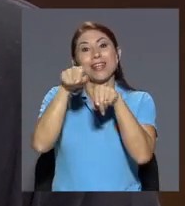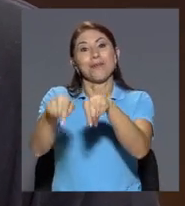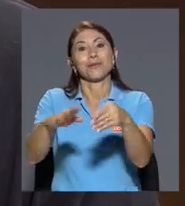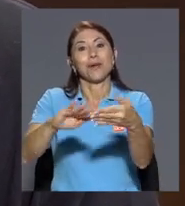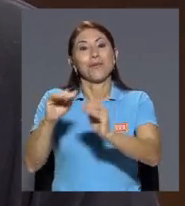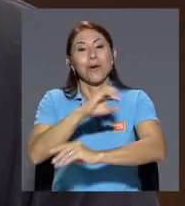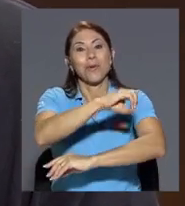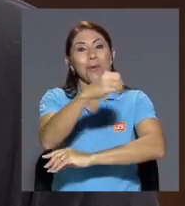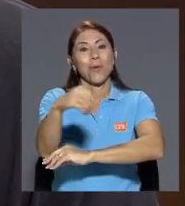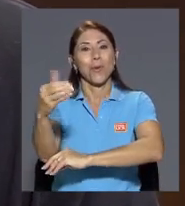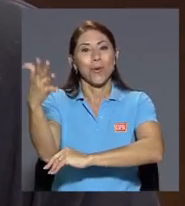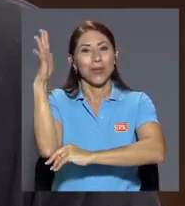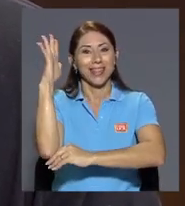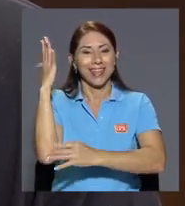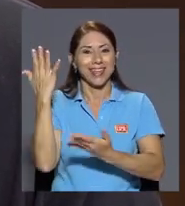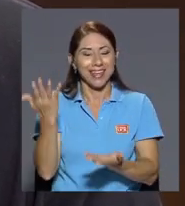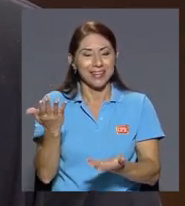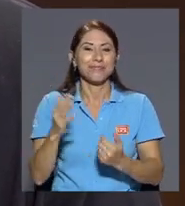Entonces